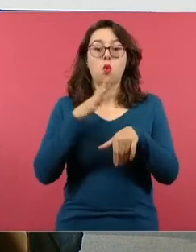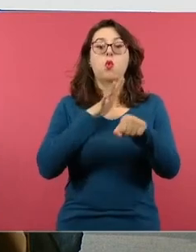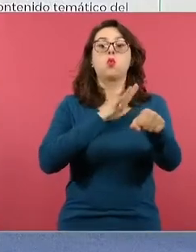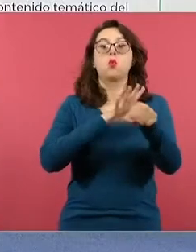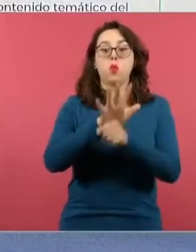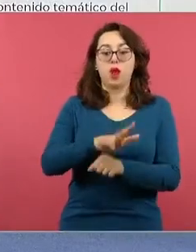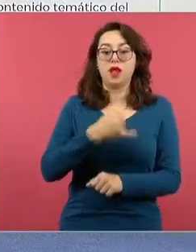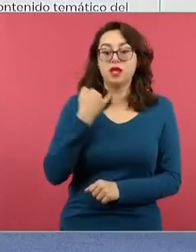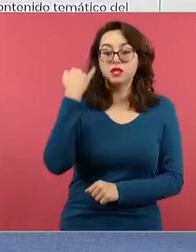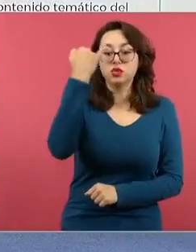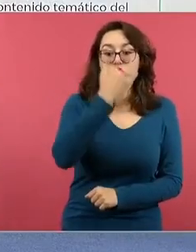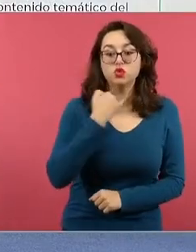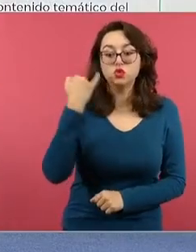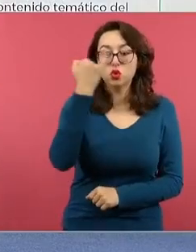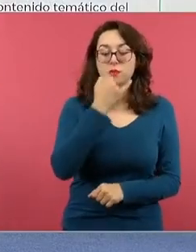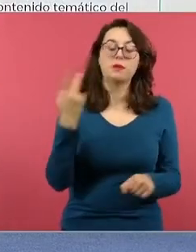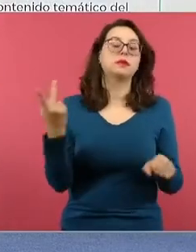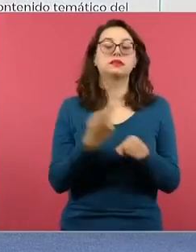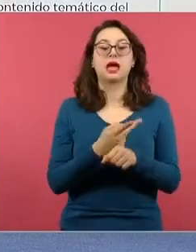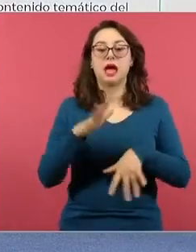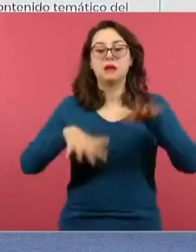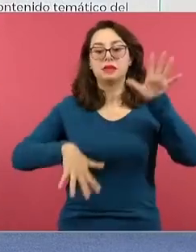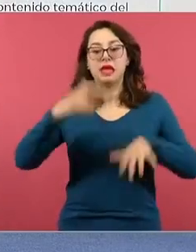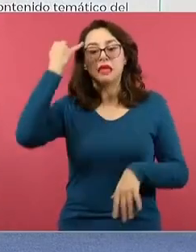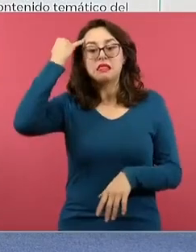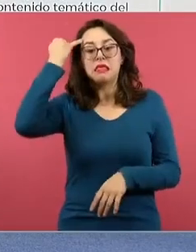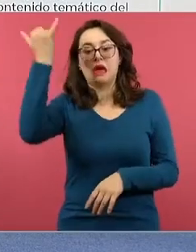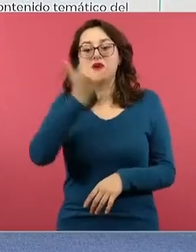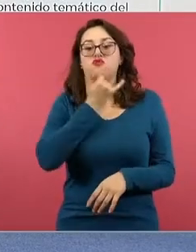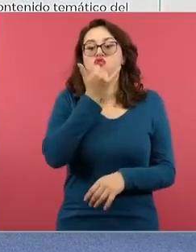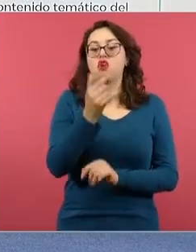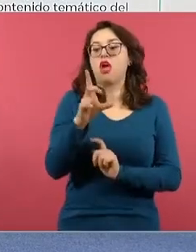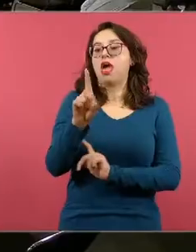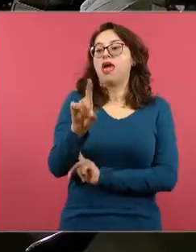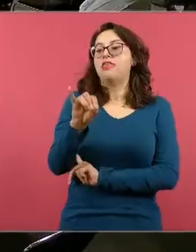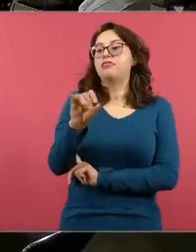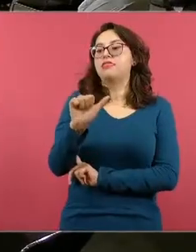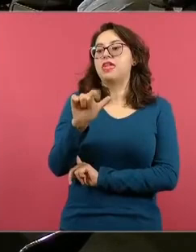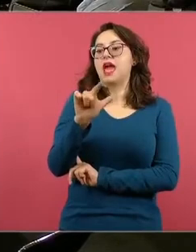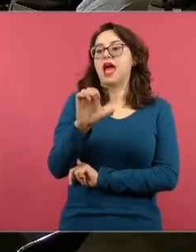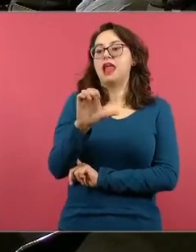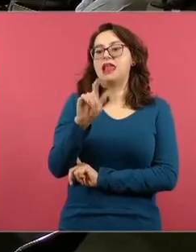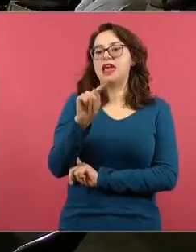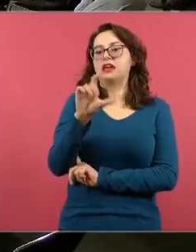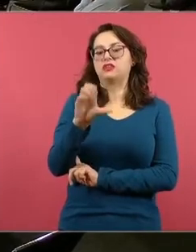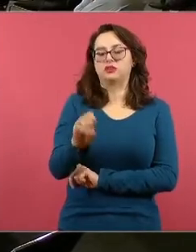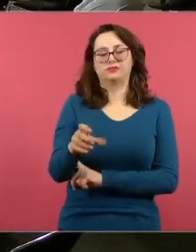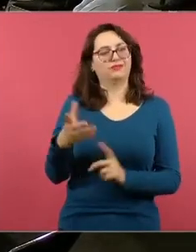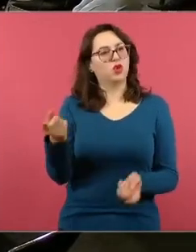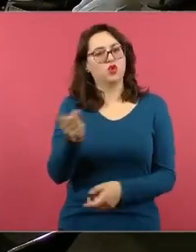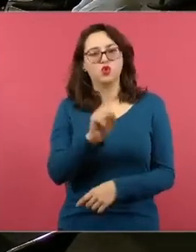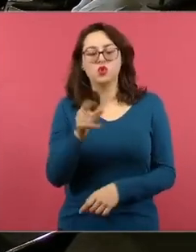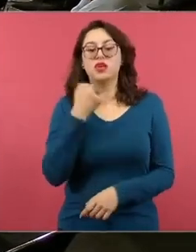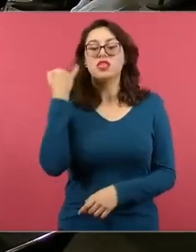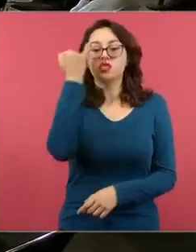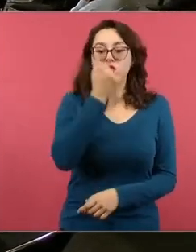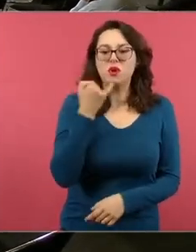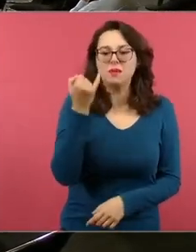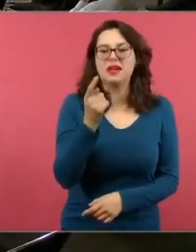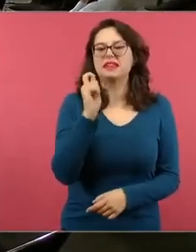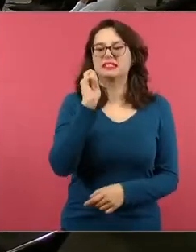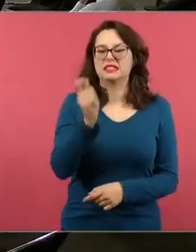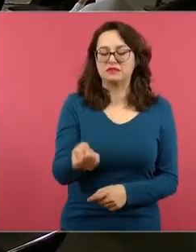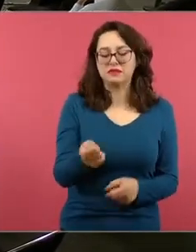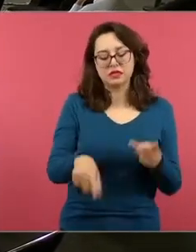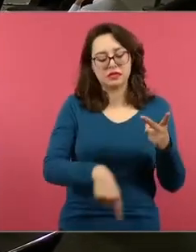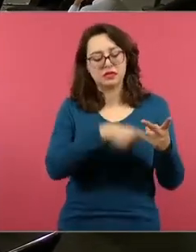significa, de pronto se cree que es un dialecto, una variante de lengua a qué se refiere, la diversidad lingüística cuando